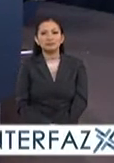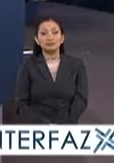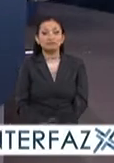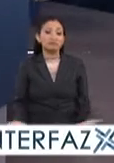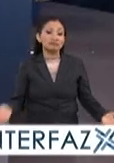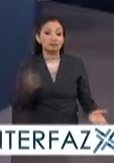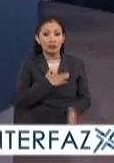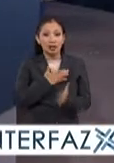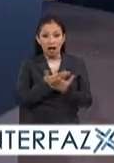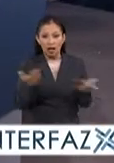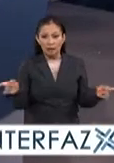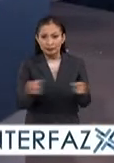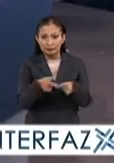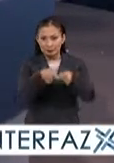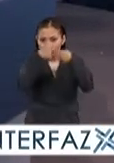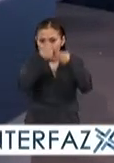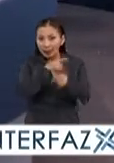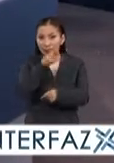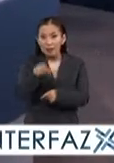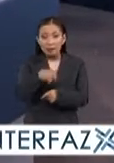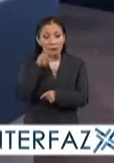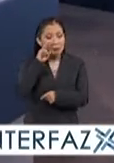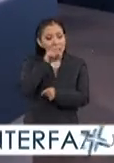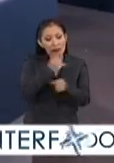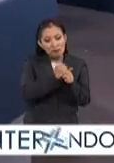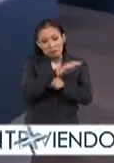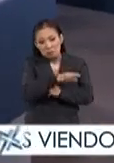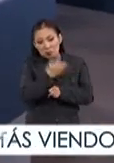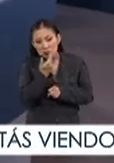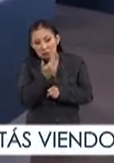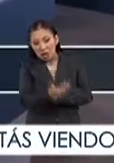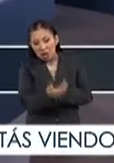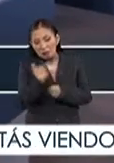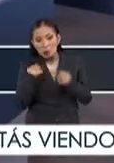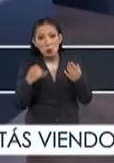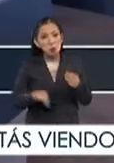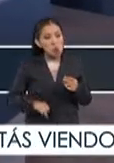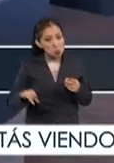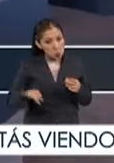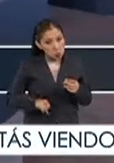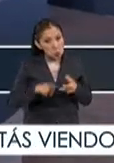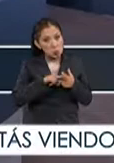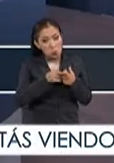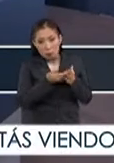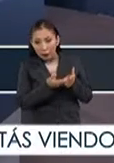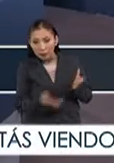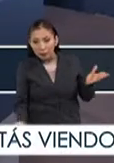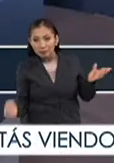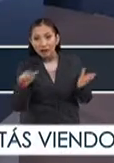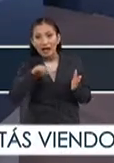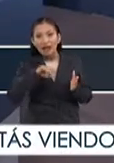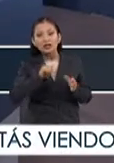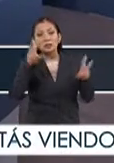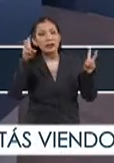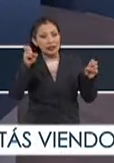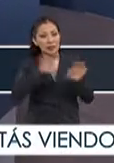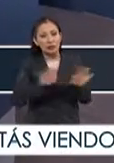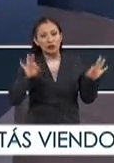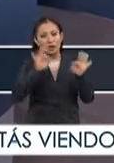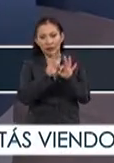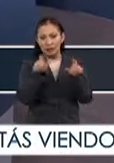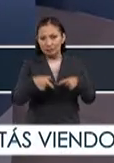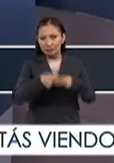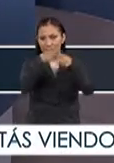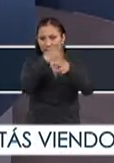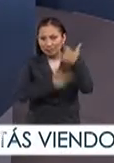Bueno, pues vamos a hacer una breve pausa después de ver estos importantes reportajes, esta importante introducción que nos hiciste Ana Cristina sobre un tema fundamental.